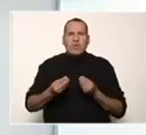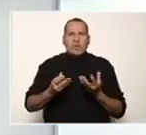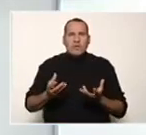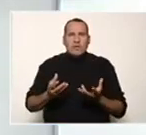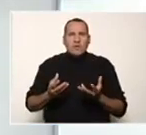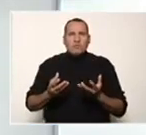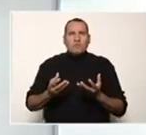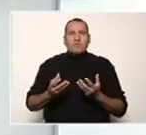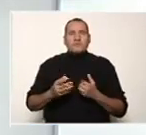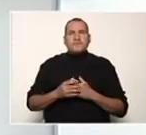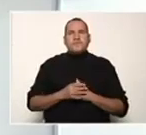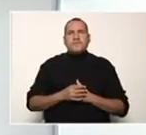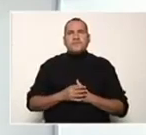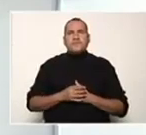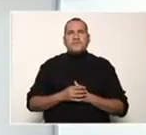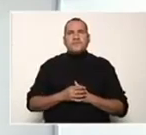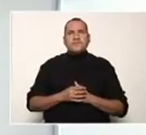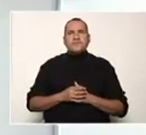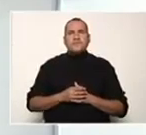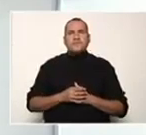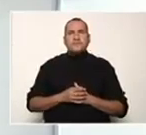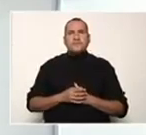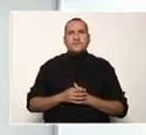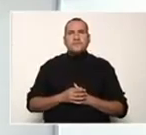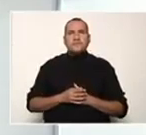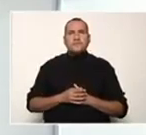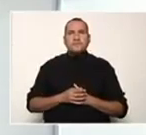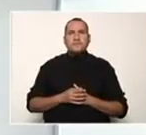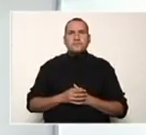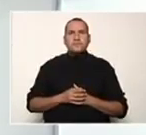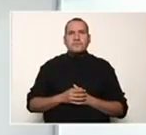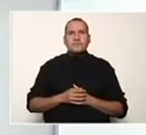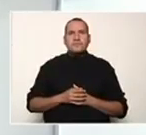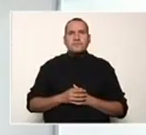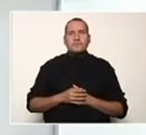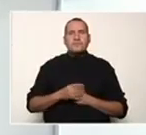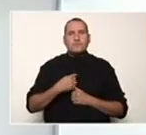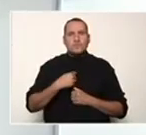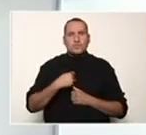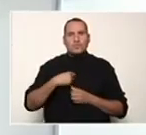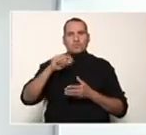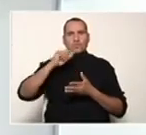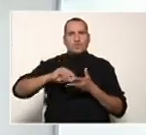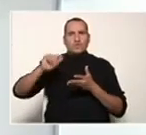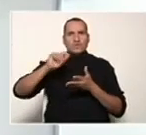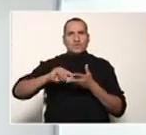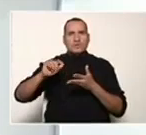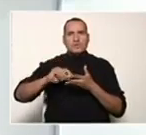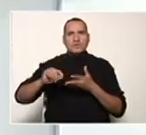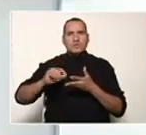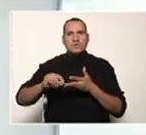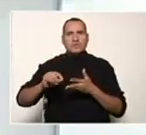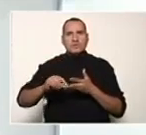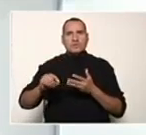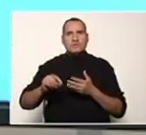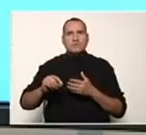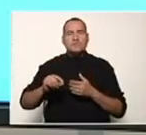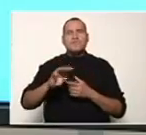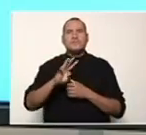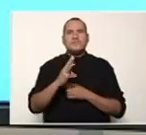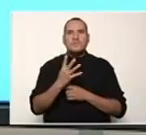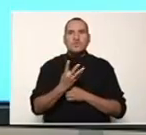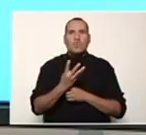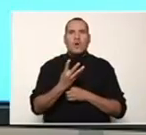ese factor multiplicador? Debo agarrar este que está aquí, el primer término,